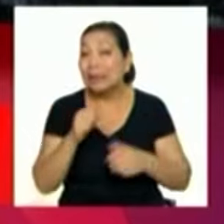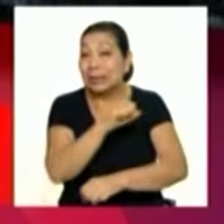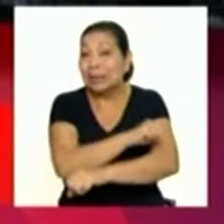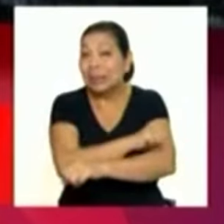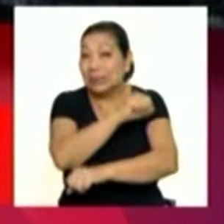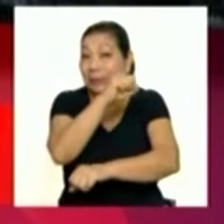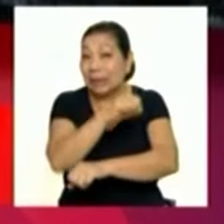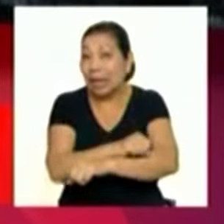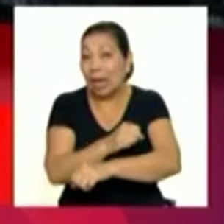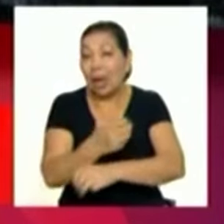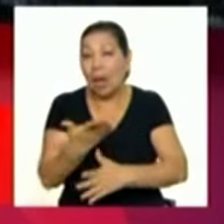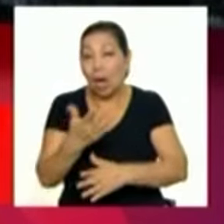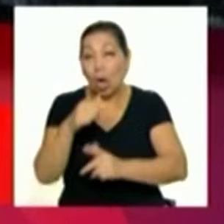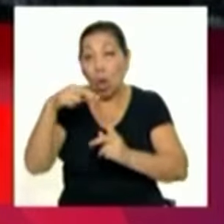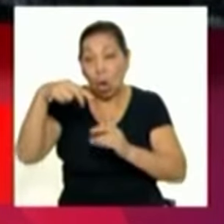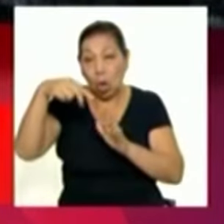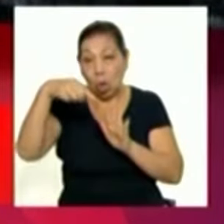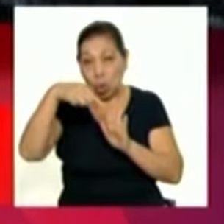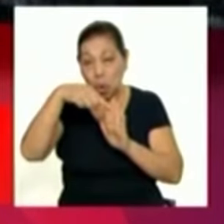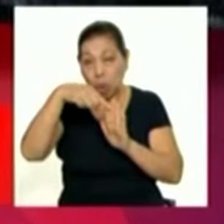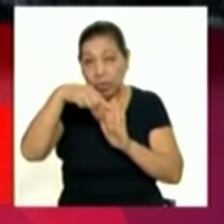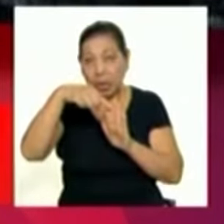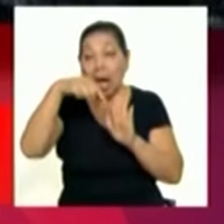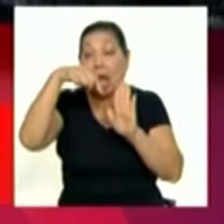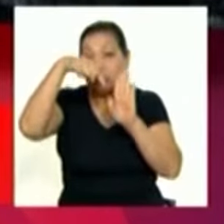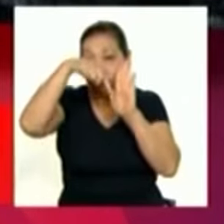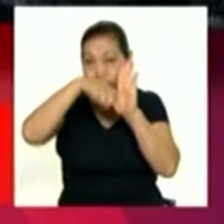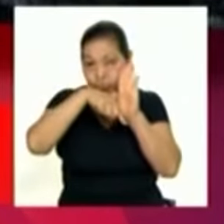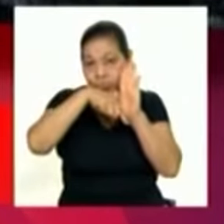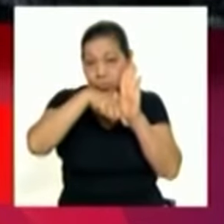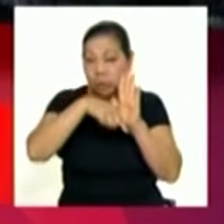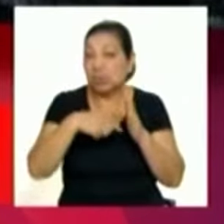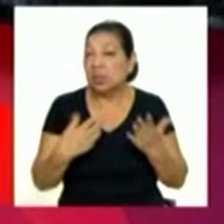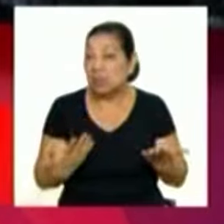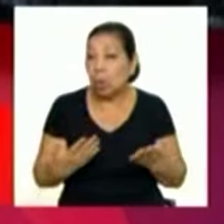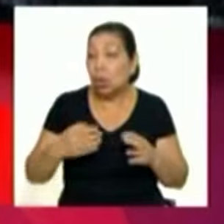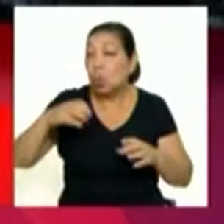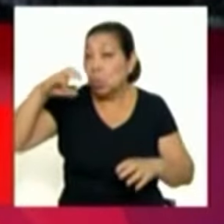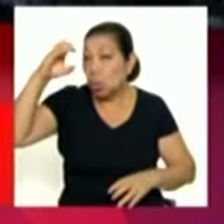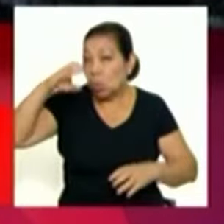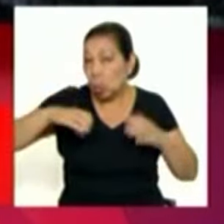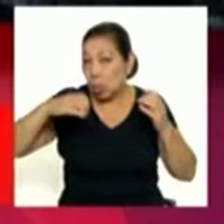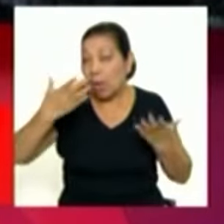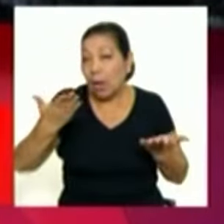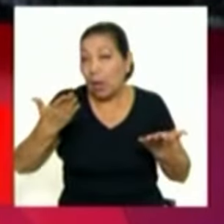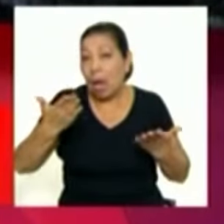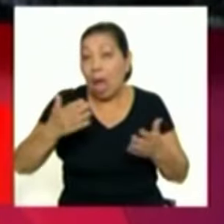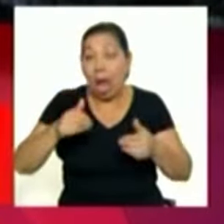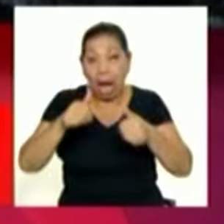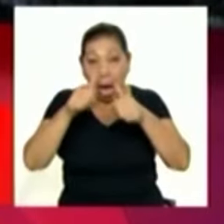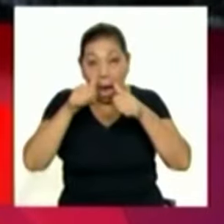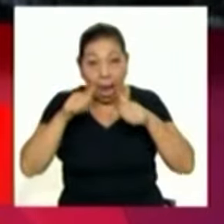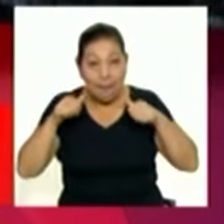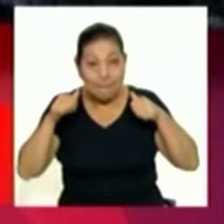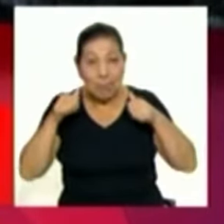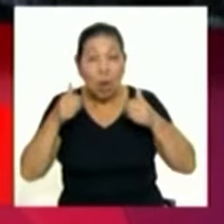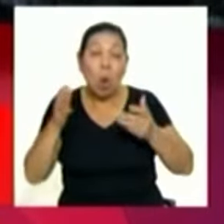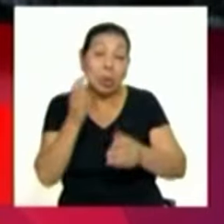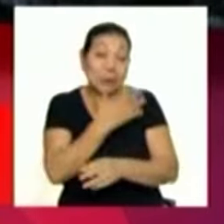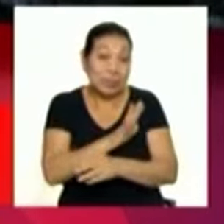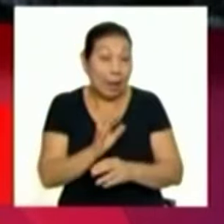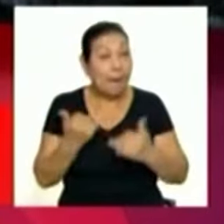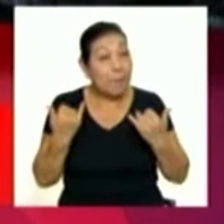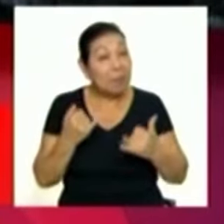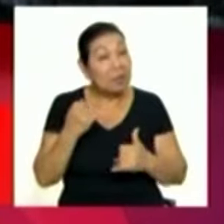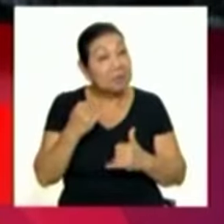sierra abarcando desde la sierra norte hasta la sierra sur y tenemos un aviso de lluvias en la zona de la Amazonía o en la selva. Así